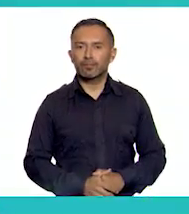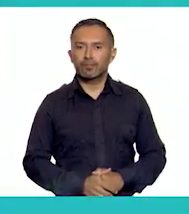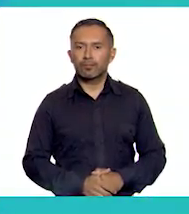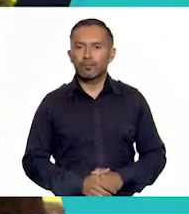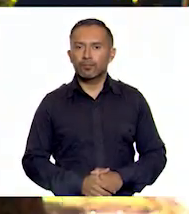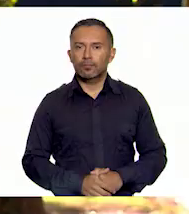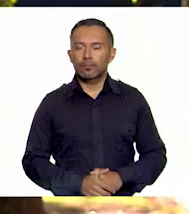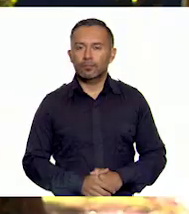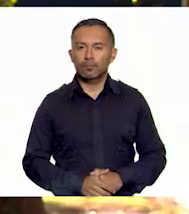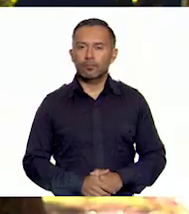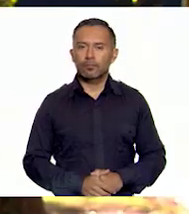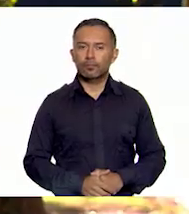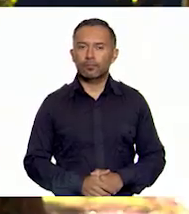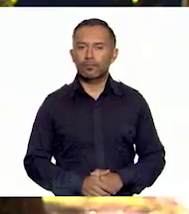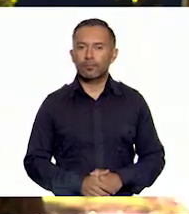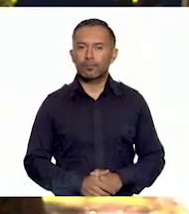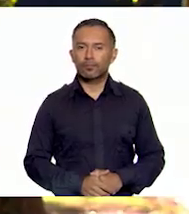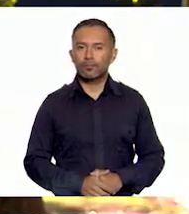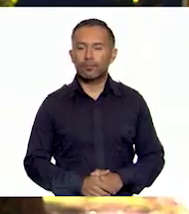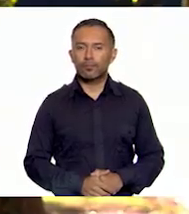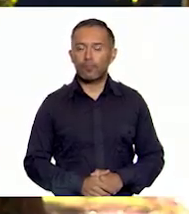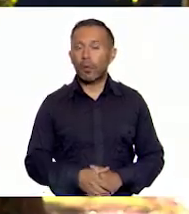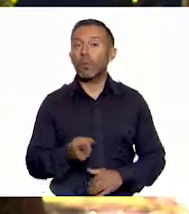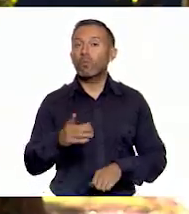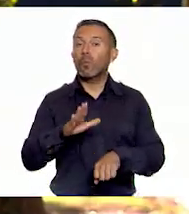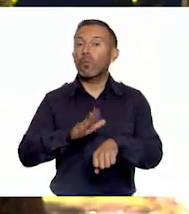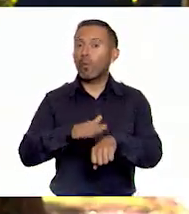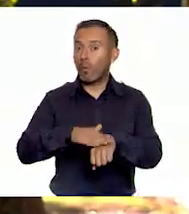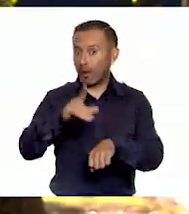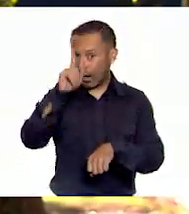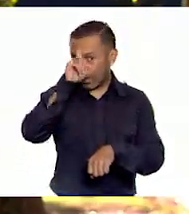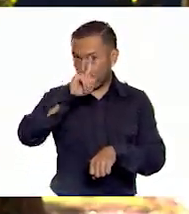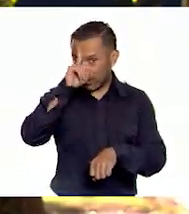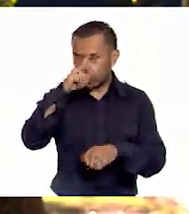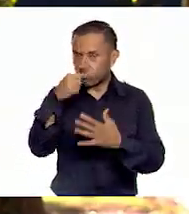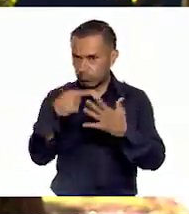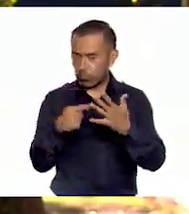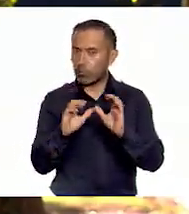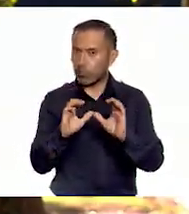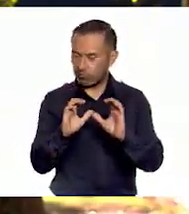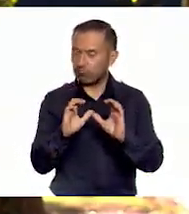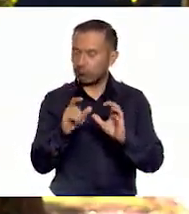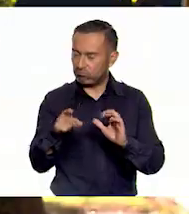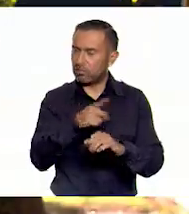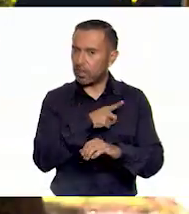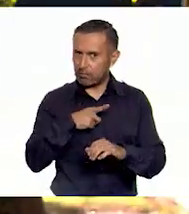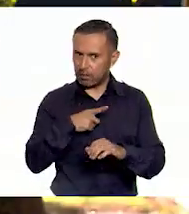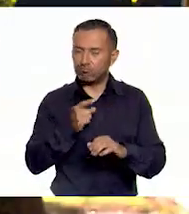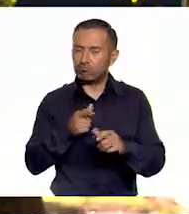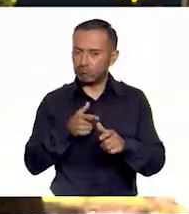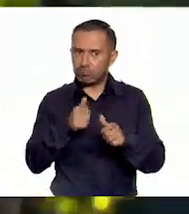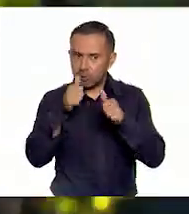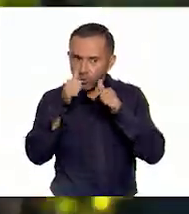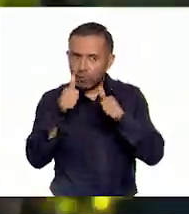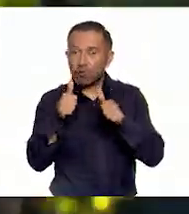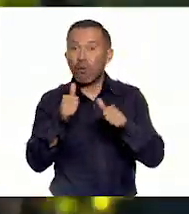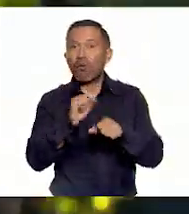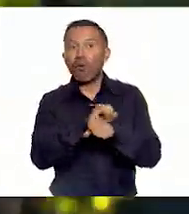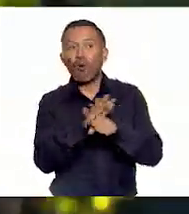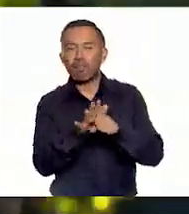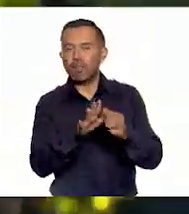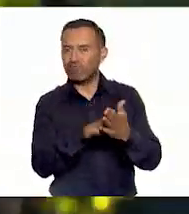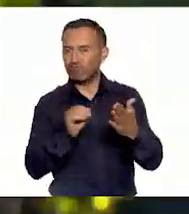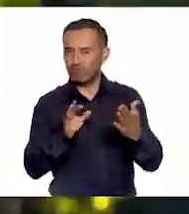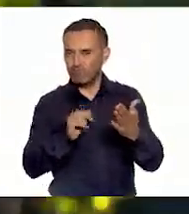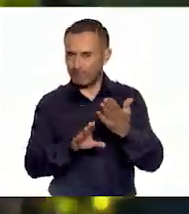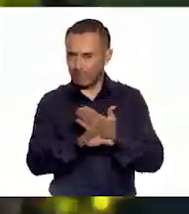Es muy importante continuar con las recomendaciones para evitar contagios de COVID. Trata